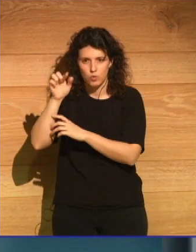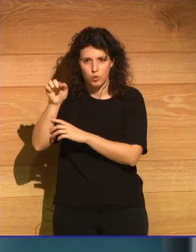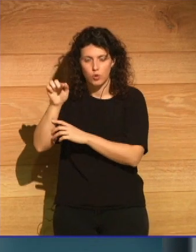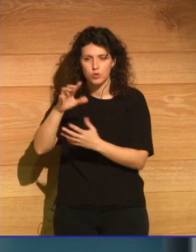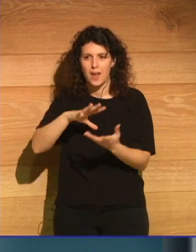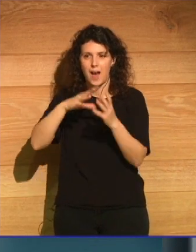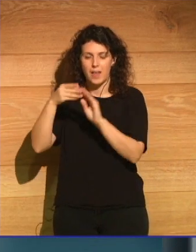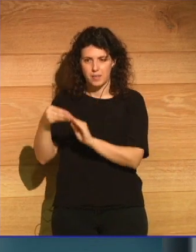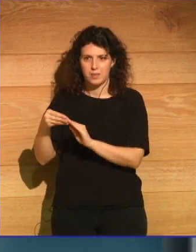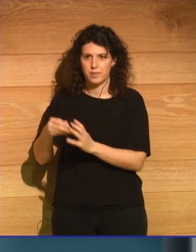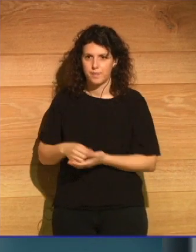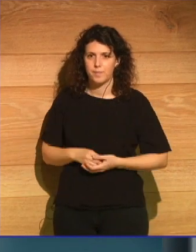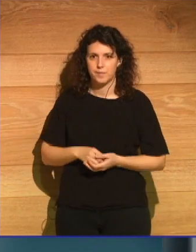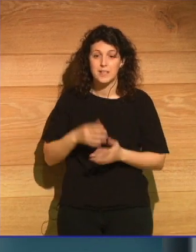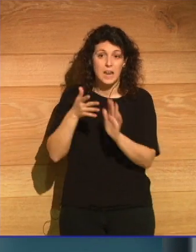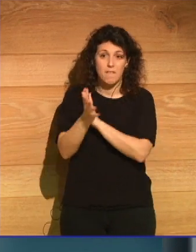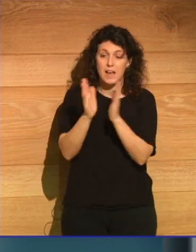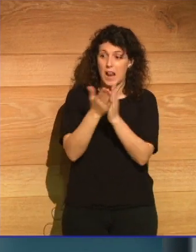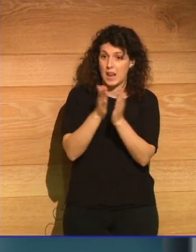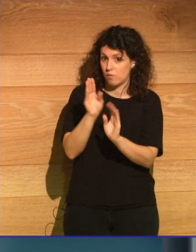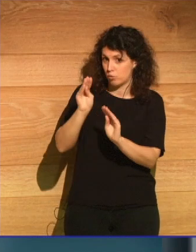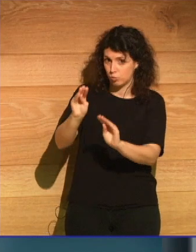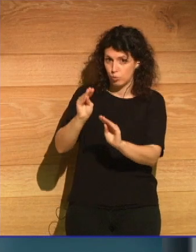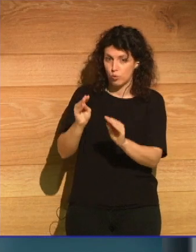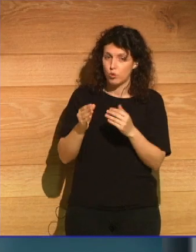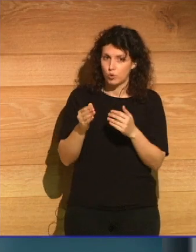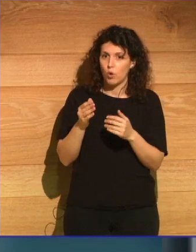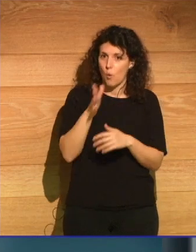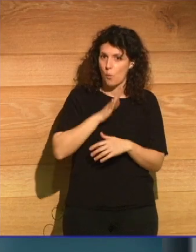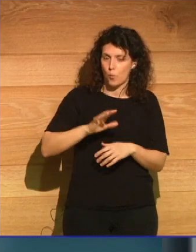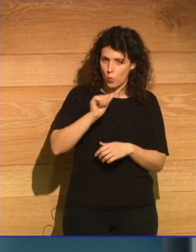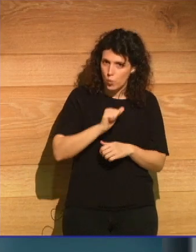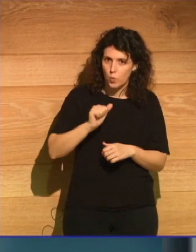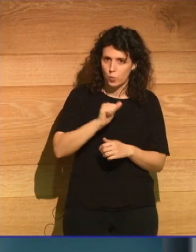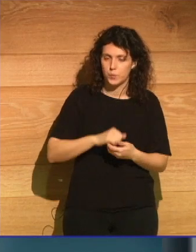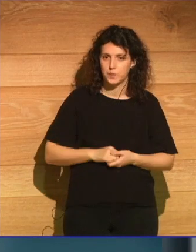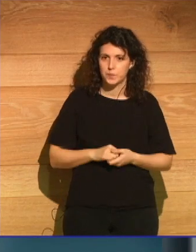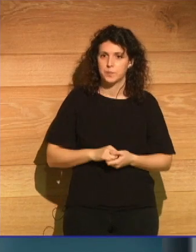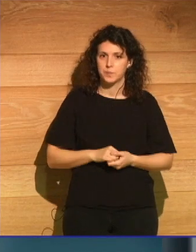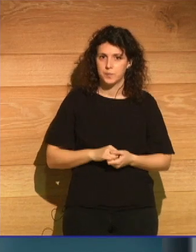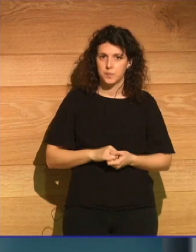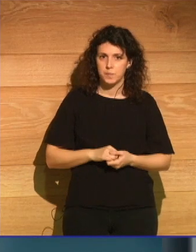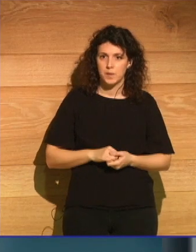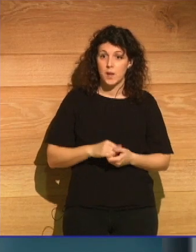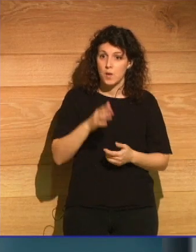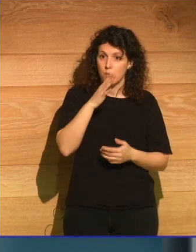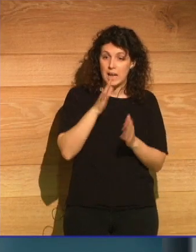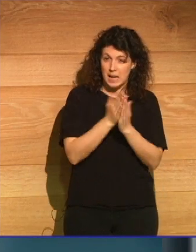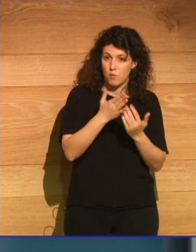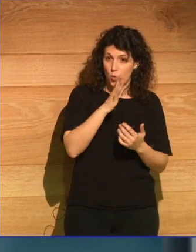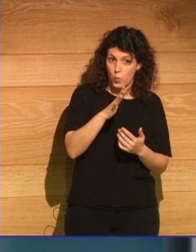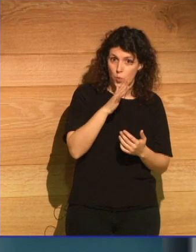Lo cual hace que tu libro sea fascinante, no solo por los